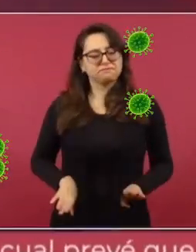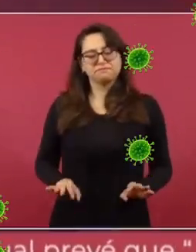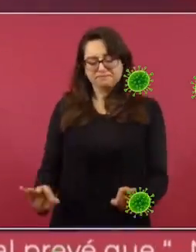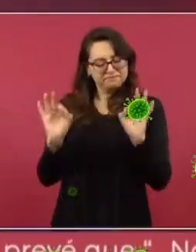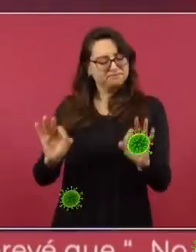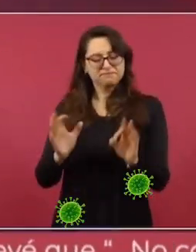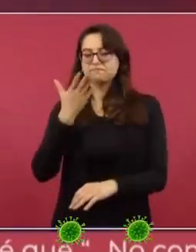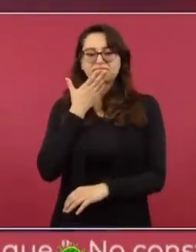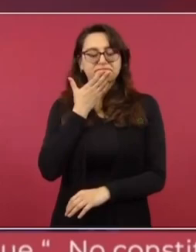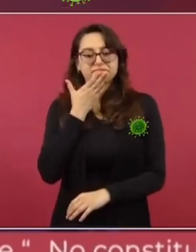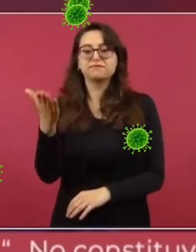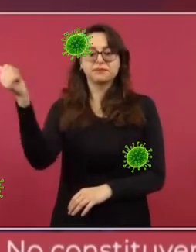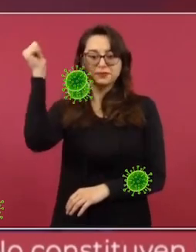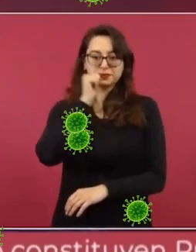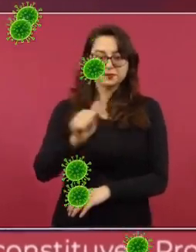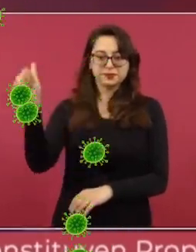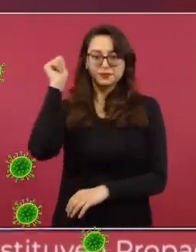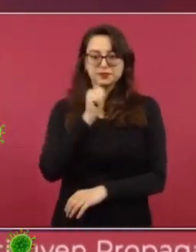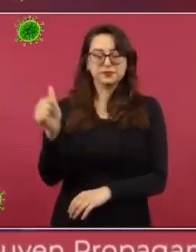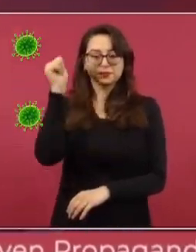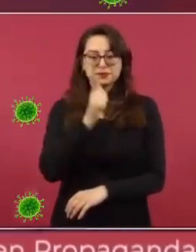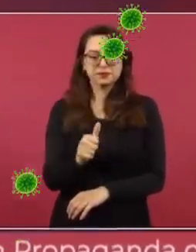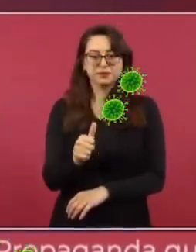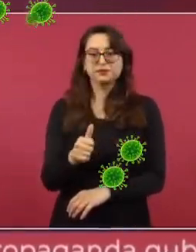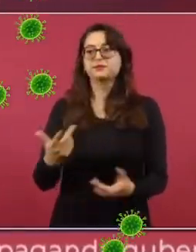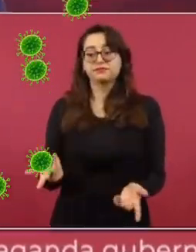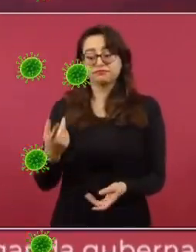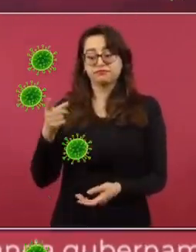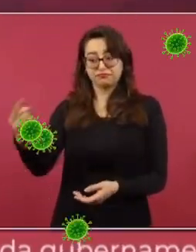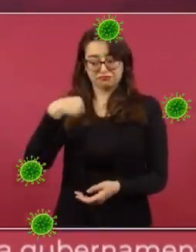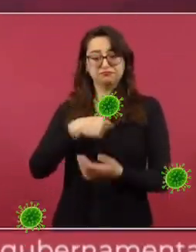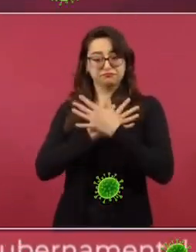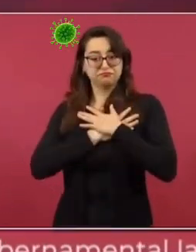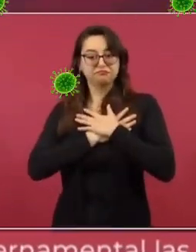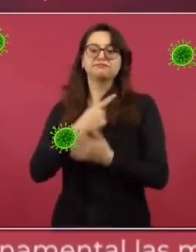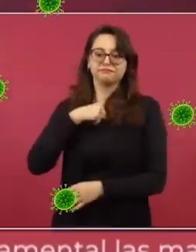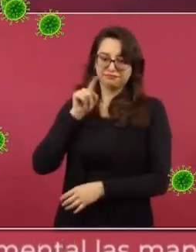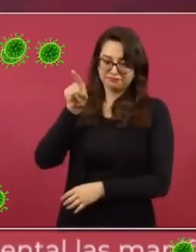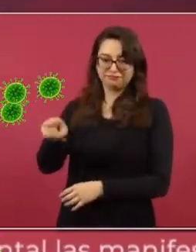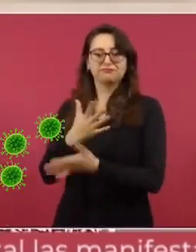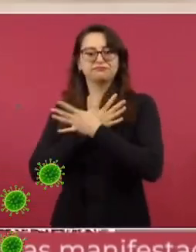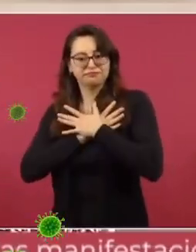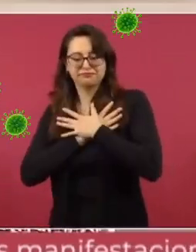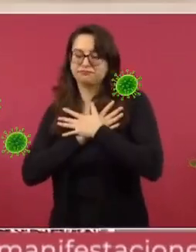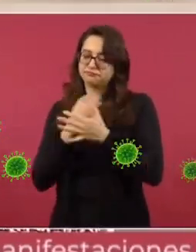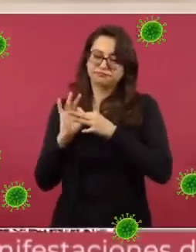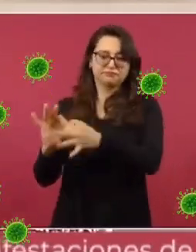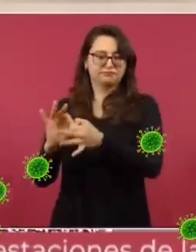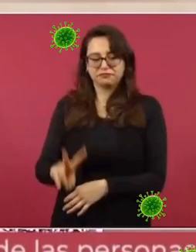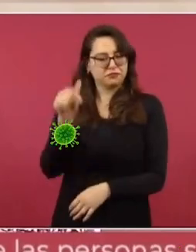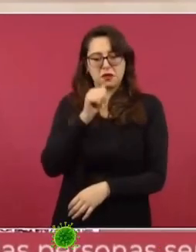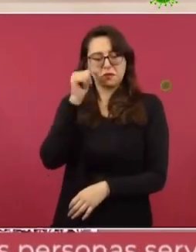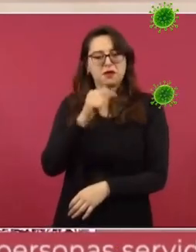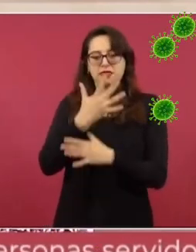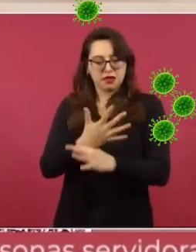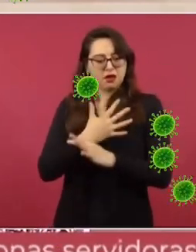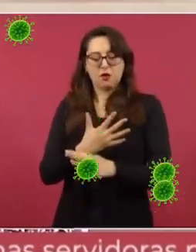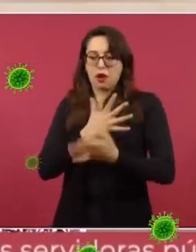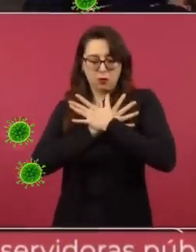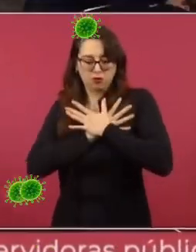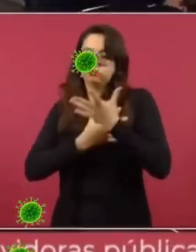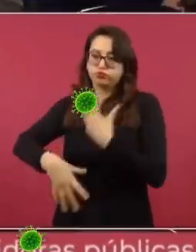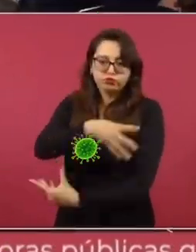bien. Es un amor recíproco, como siempre digo, amor con amor se paga. La gente